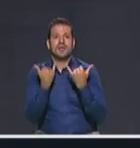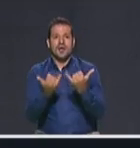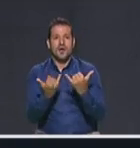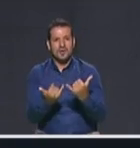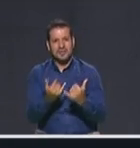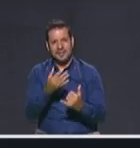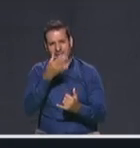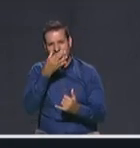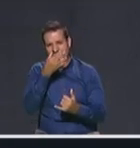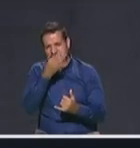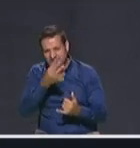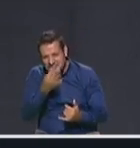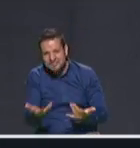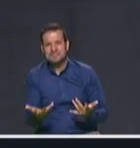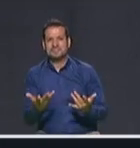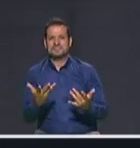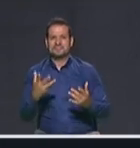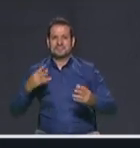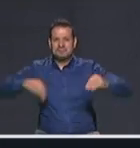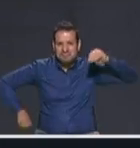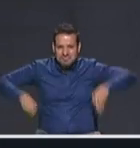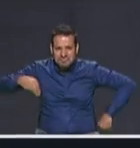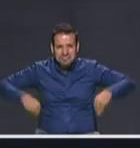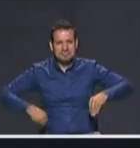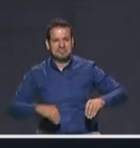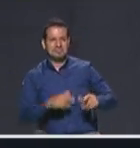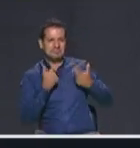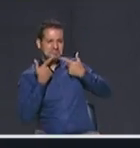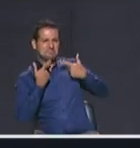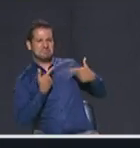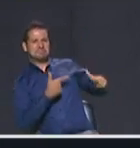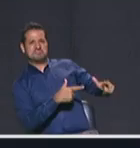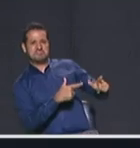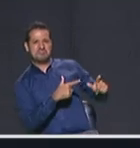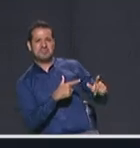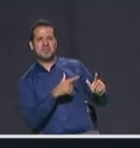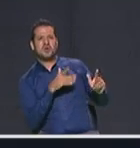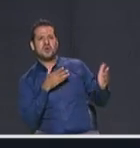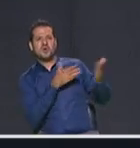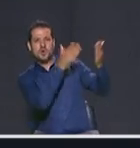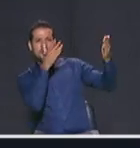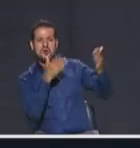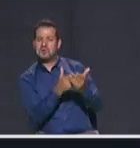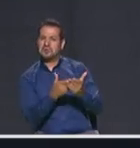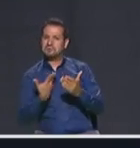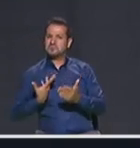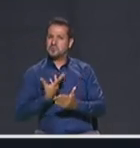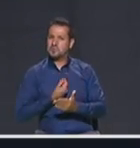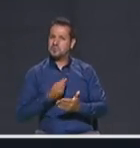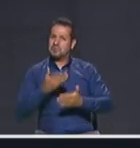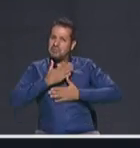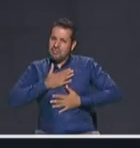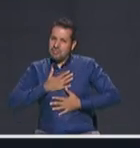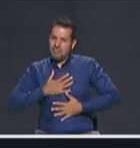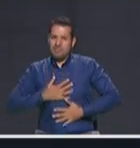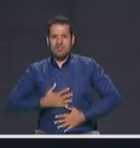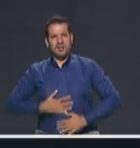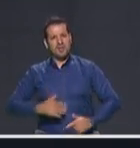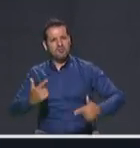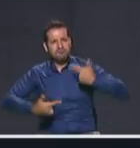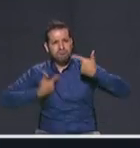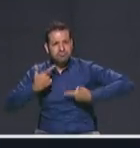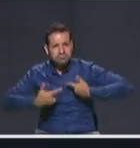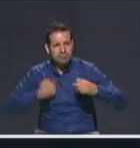cochina, los ataques, los insultos, ellos son así, nosotros vamos a seguir tranquilos, luchando con honestidad, con transparencia,